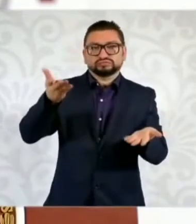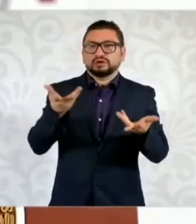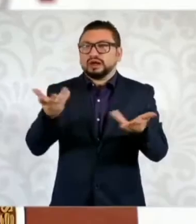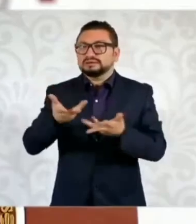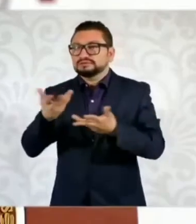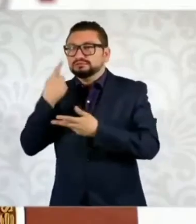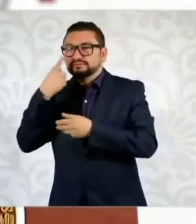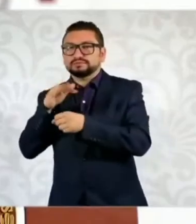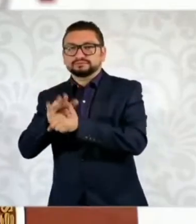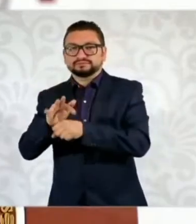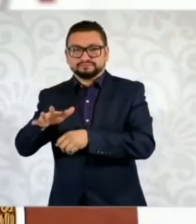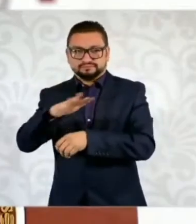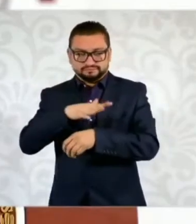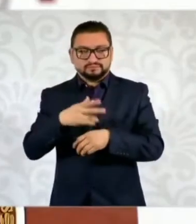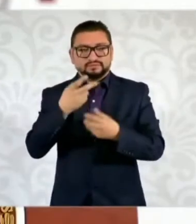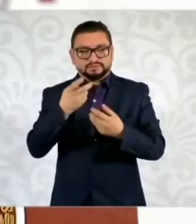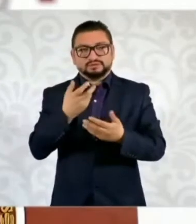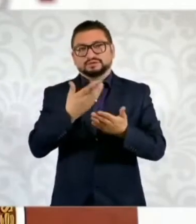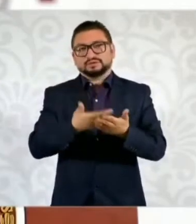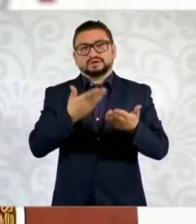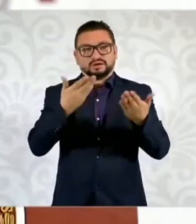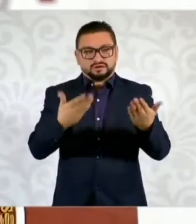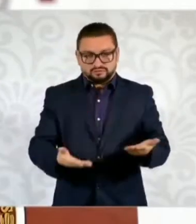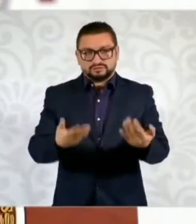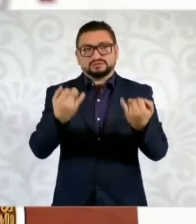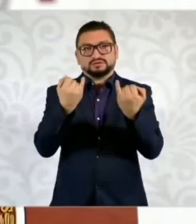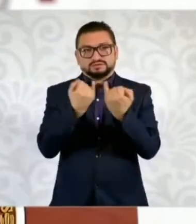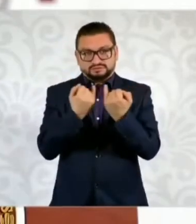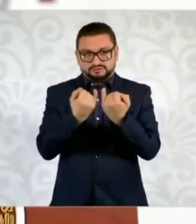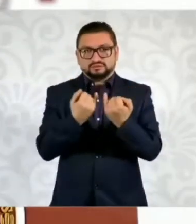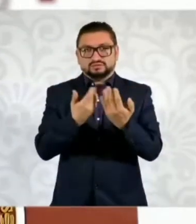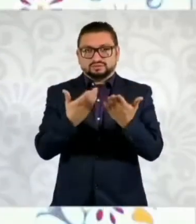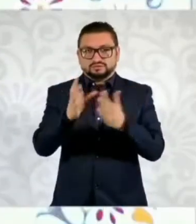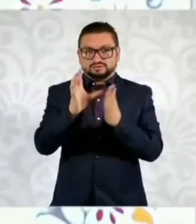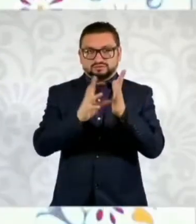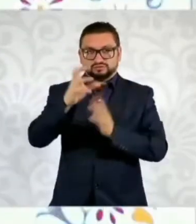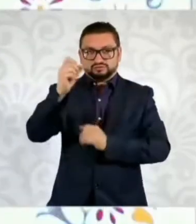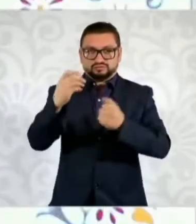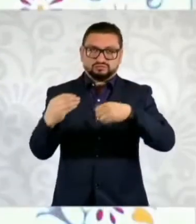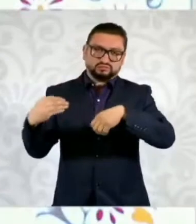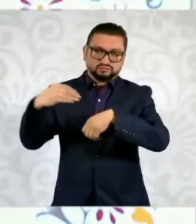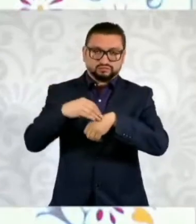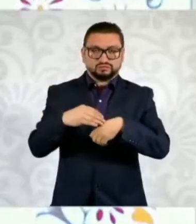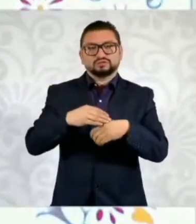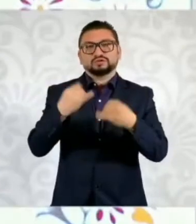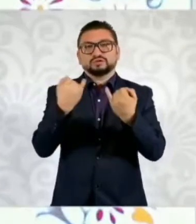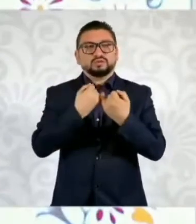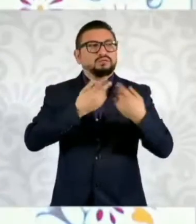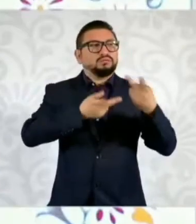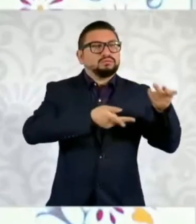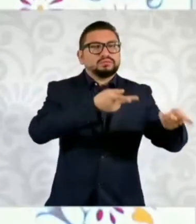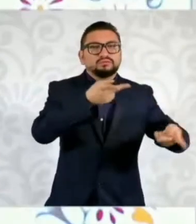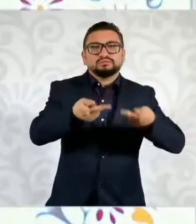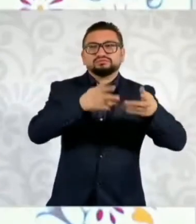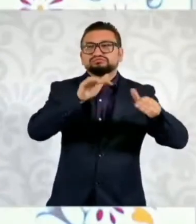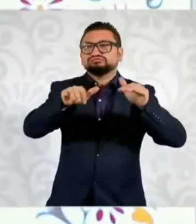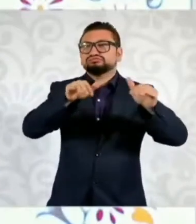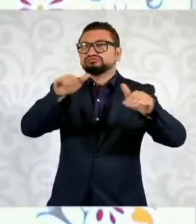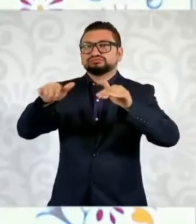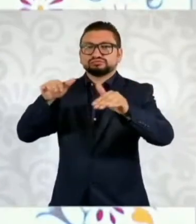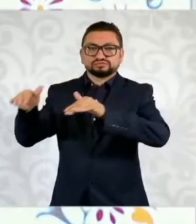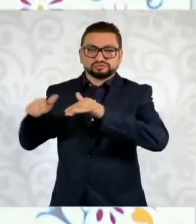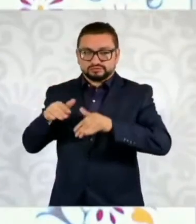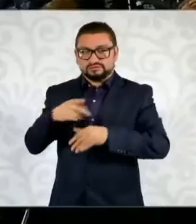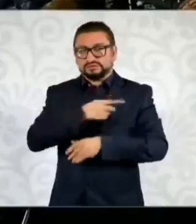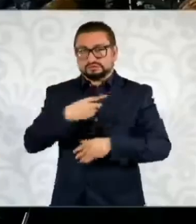Y ahora, como además así debe ser, además ya es constitucional, pues todas las consultas que se tengan que hacer